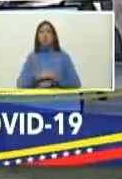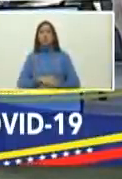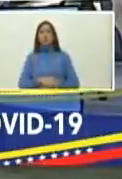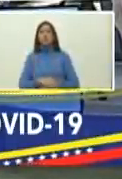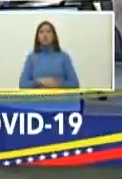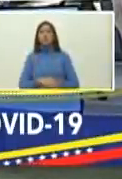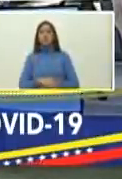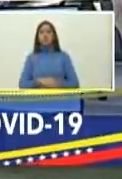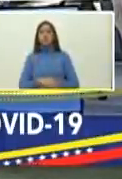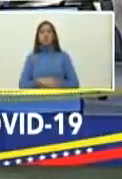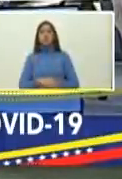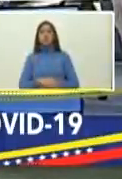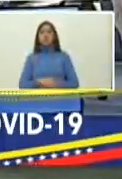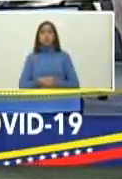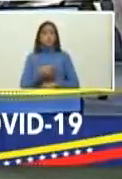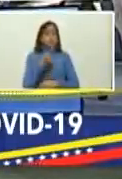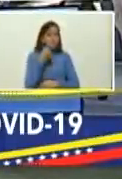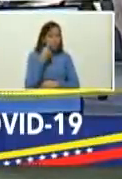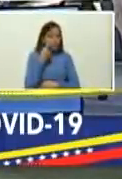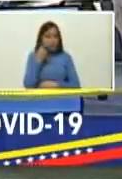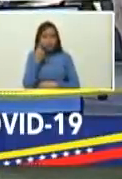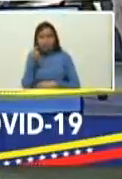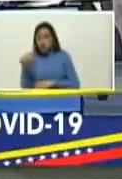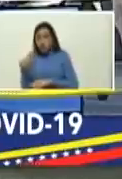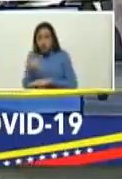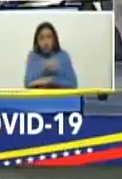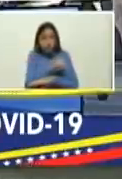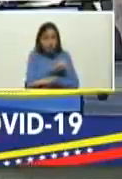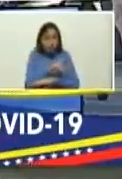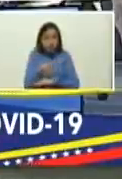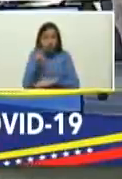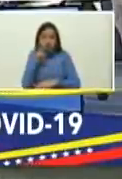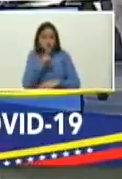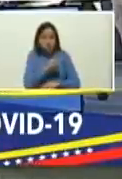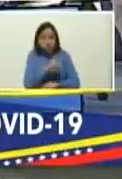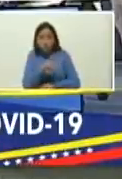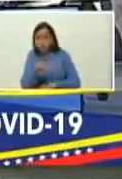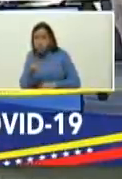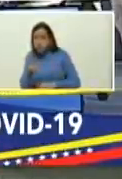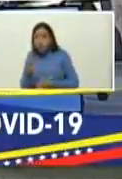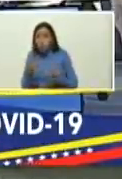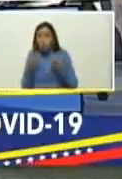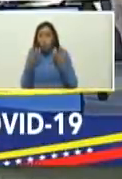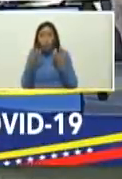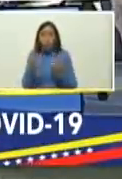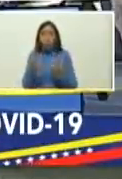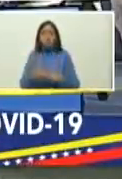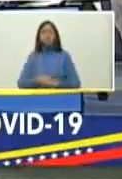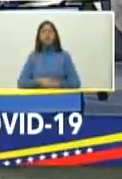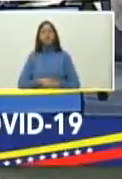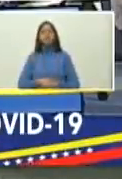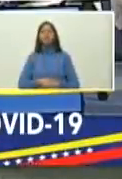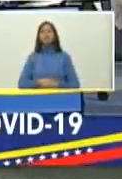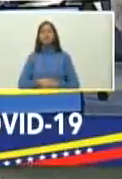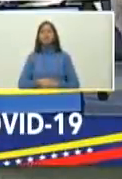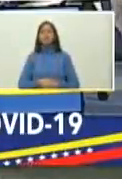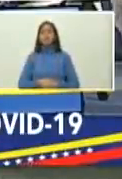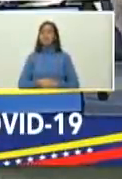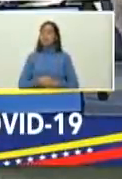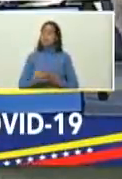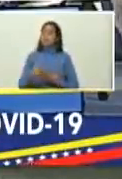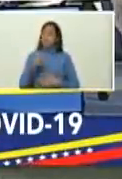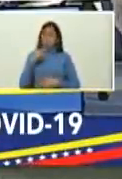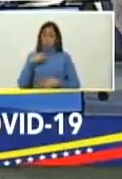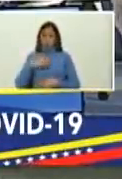yo meto el ojo en la calle full y creo que en lo fundamental lo que he visto en las